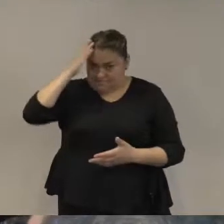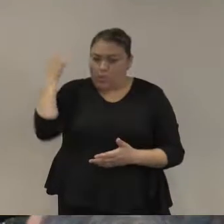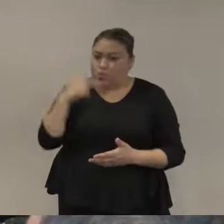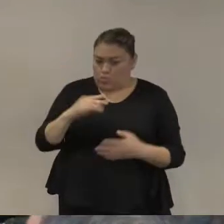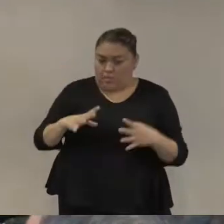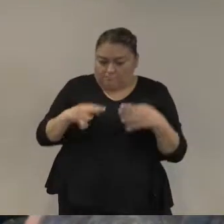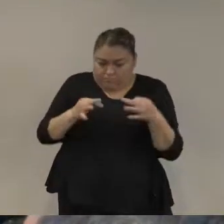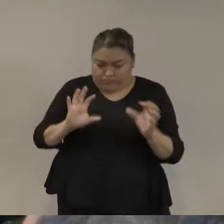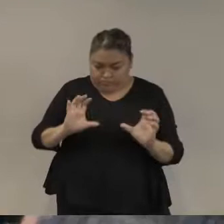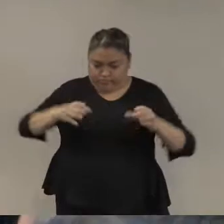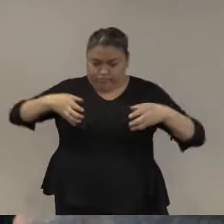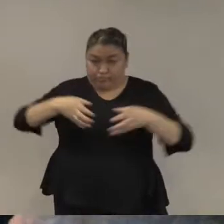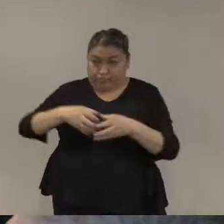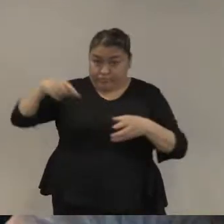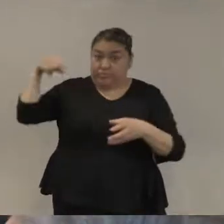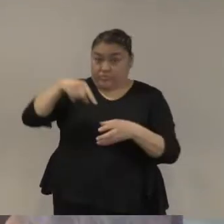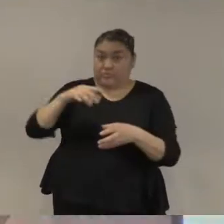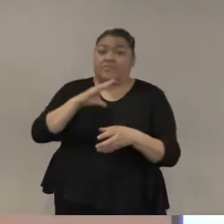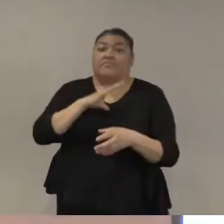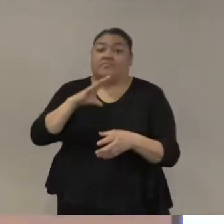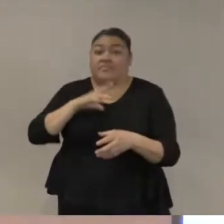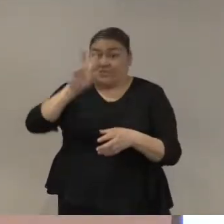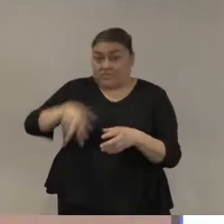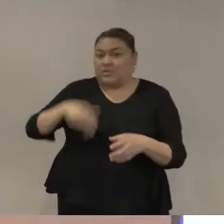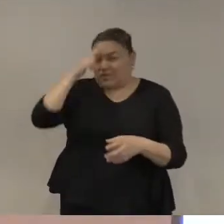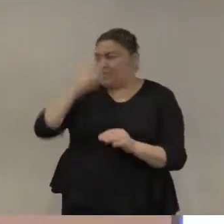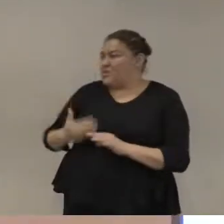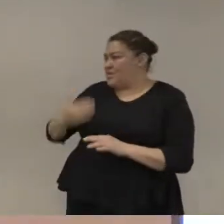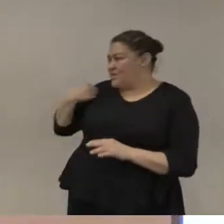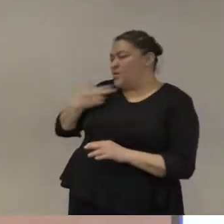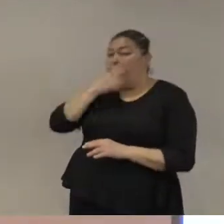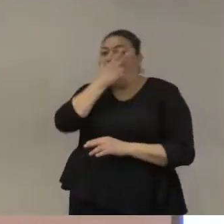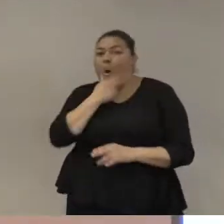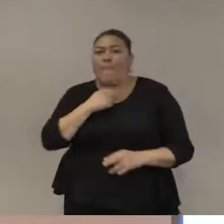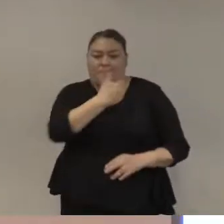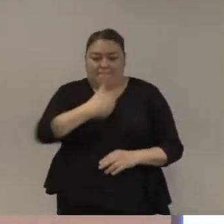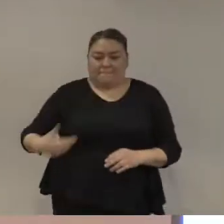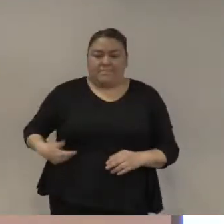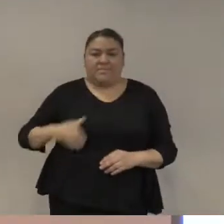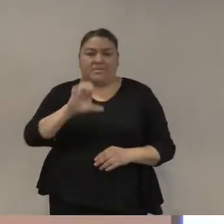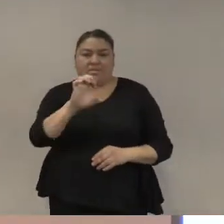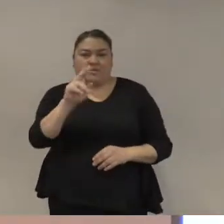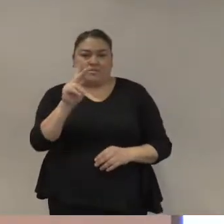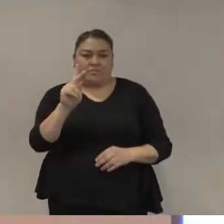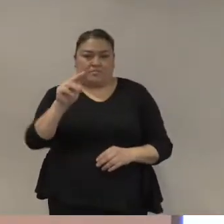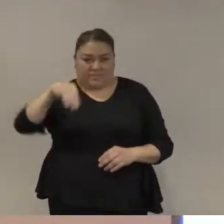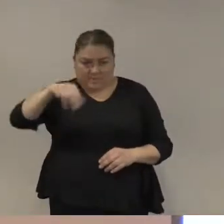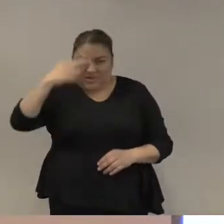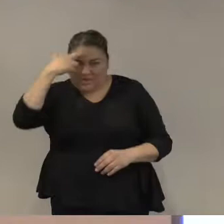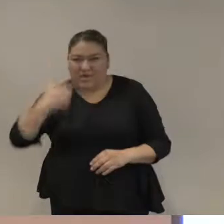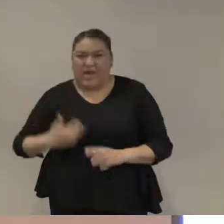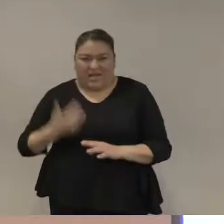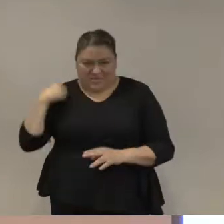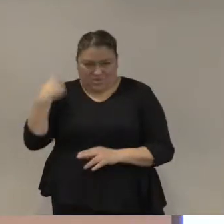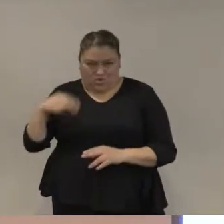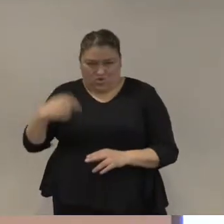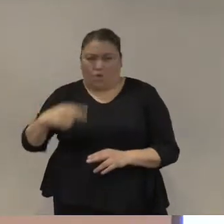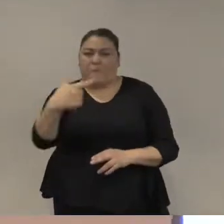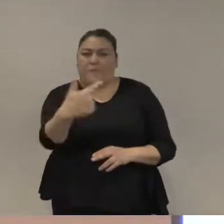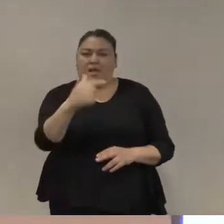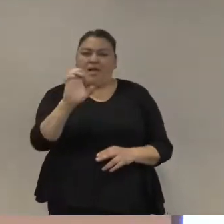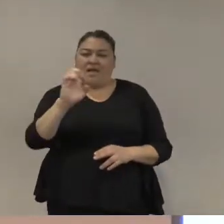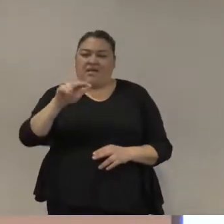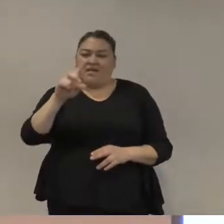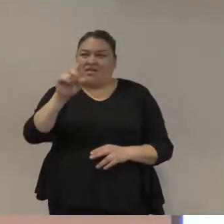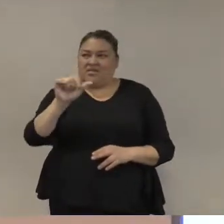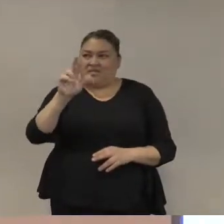algo que pensaba el gobierno de Peña Nieto cuando creó esa gendarmería en la policía que realmente no llegaba a